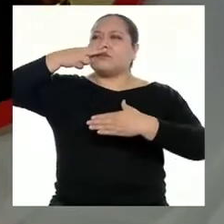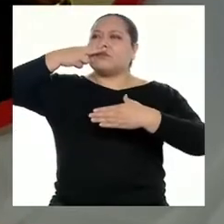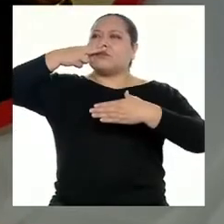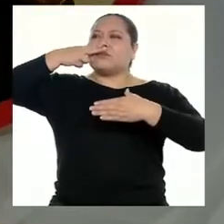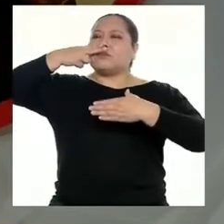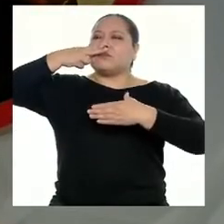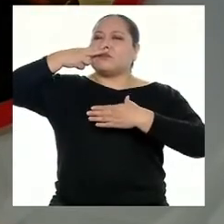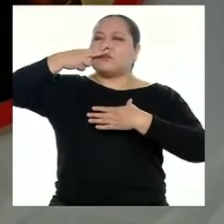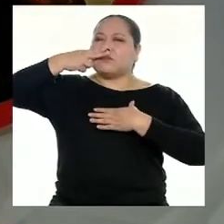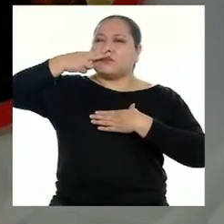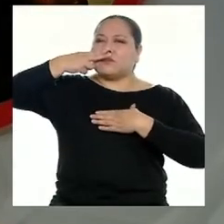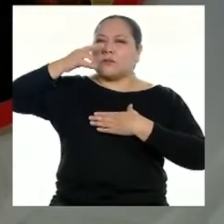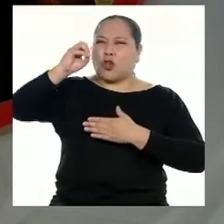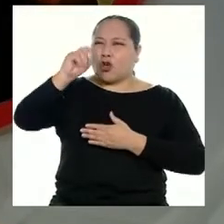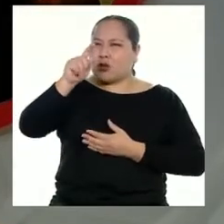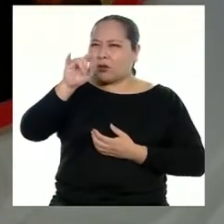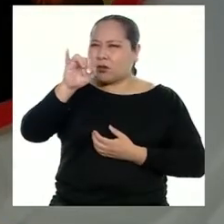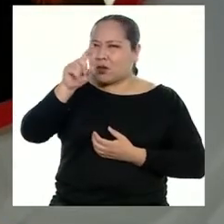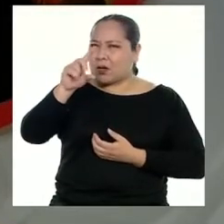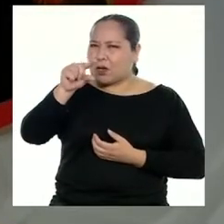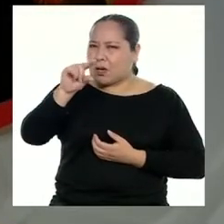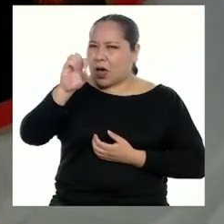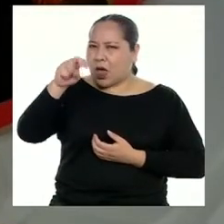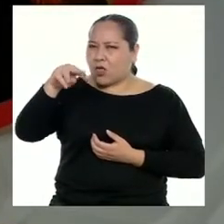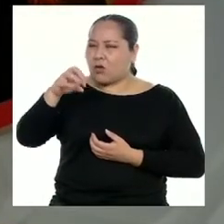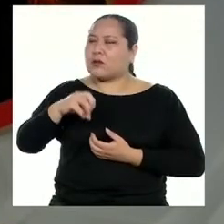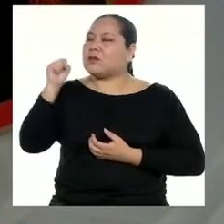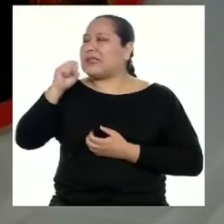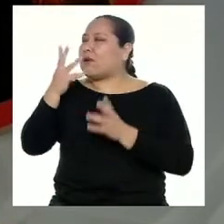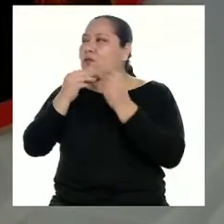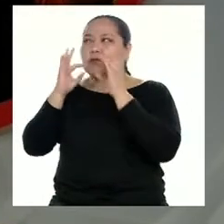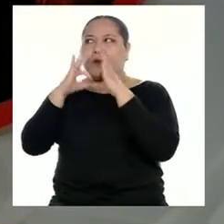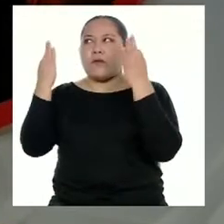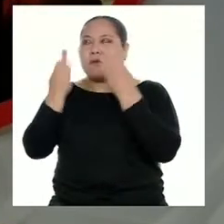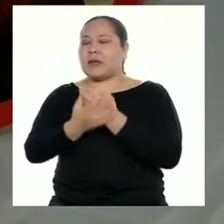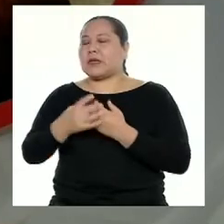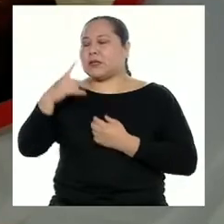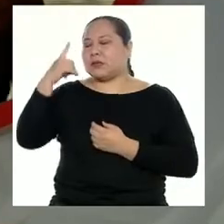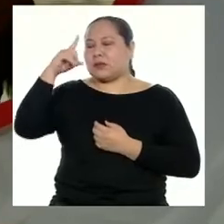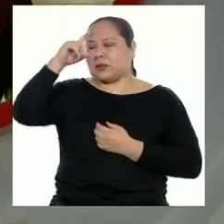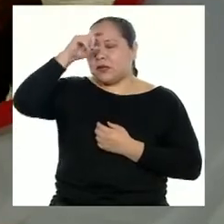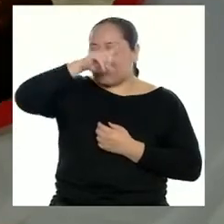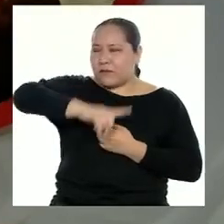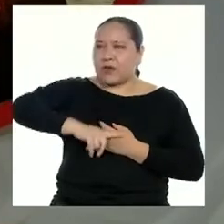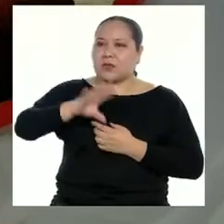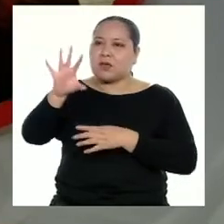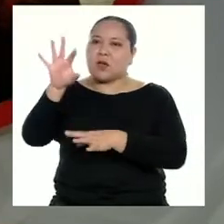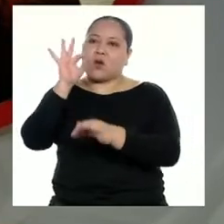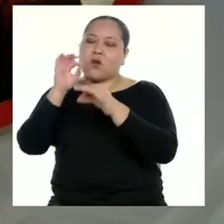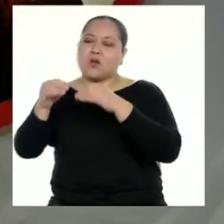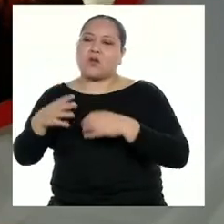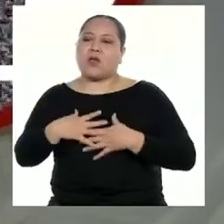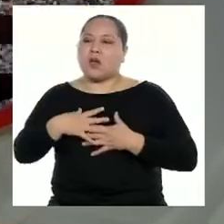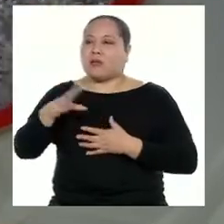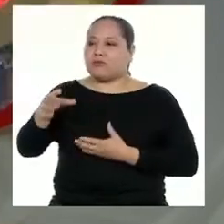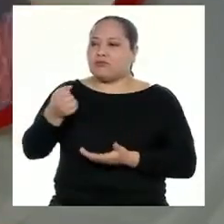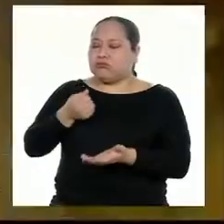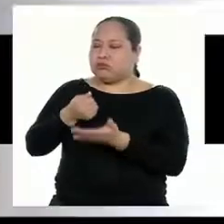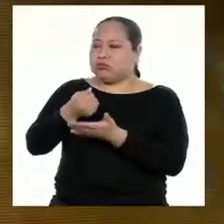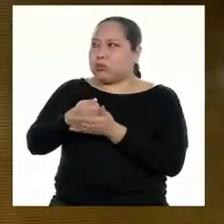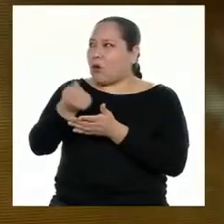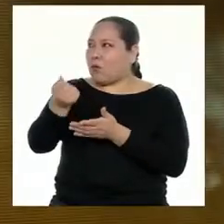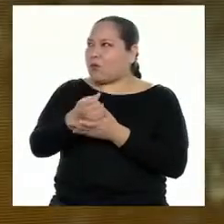es. Lo que pasa es que muchas familias han sufrido para tener oxígeno para sus parientes con COVID. Como me pasó a mí con mi tía Chechi.